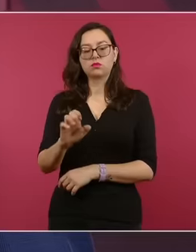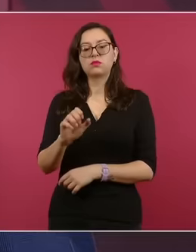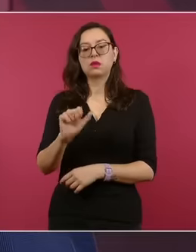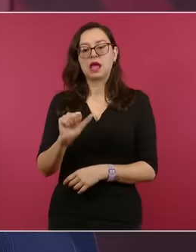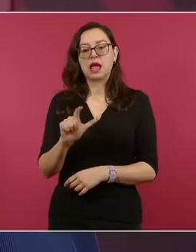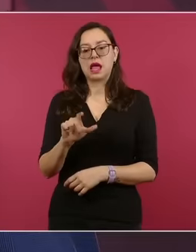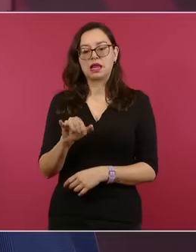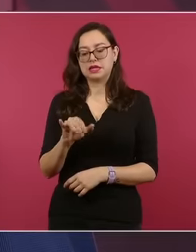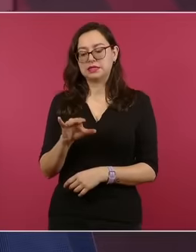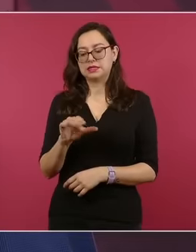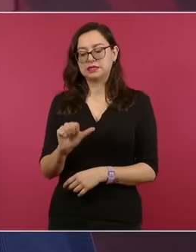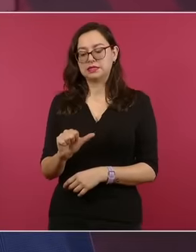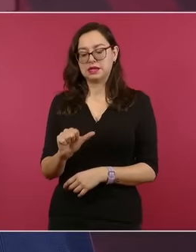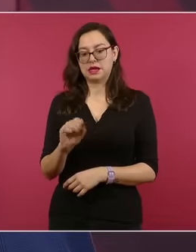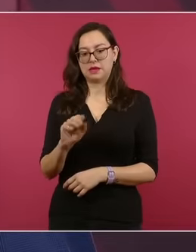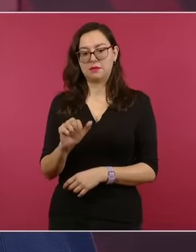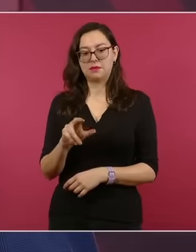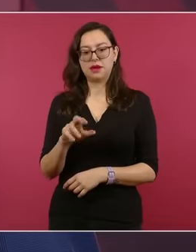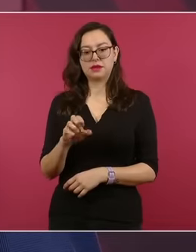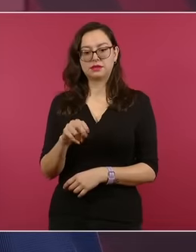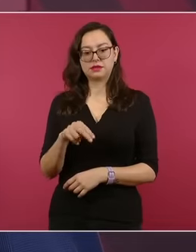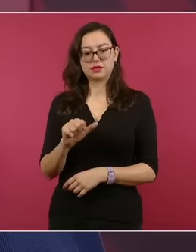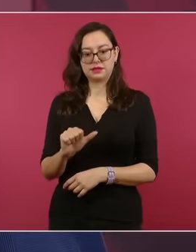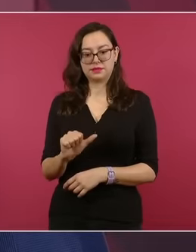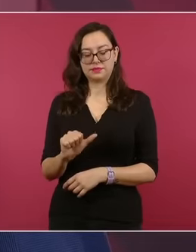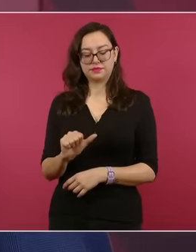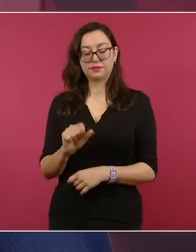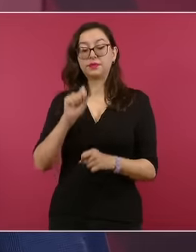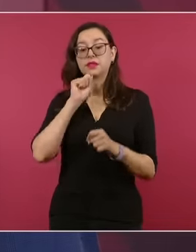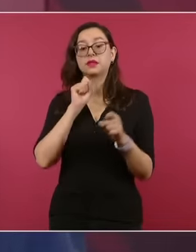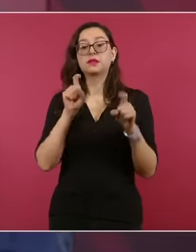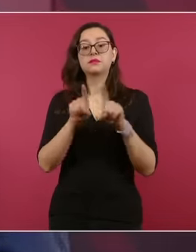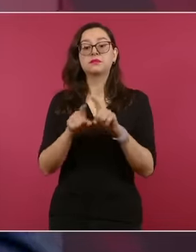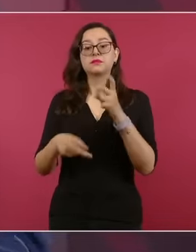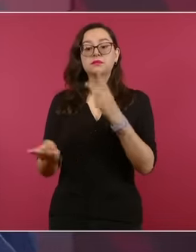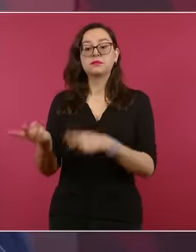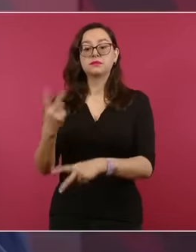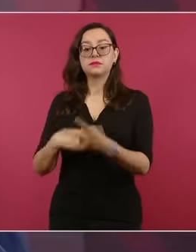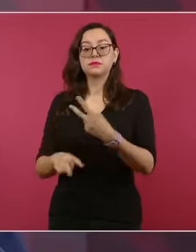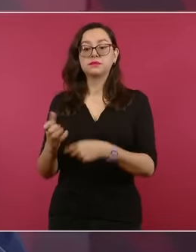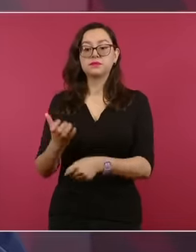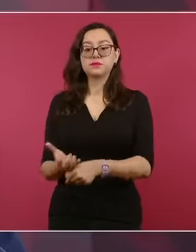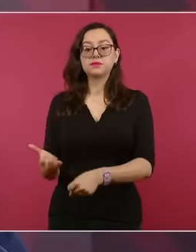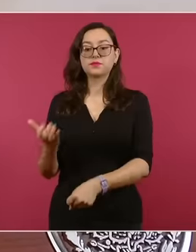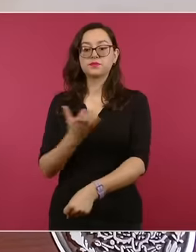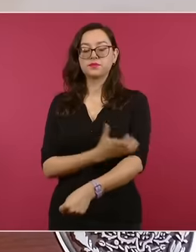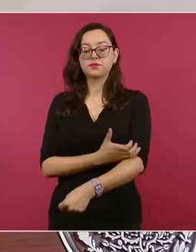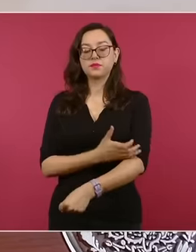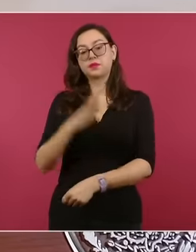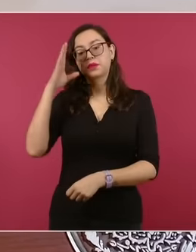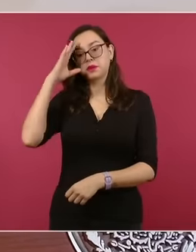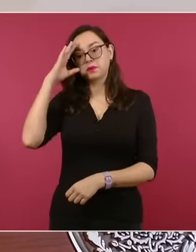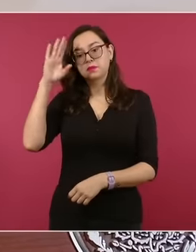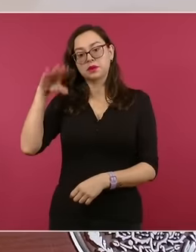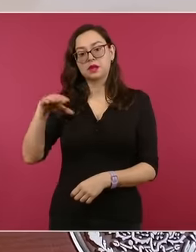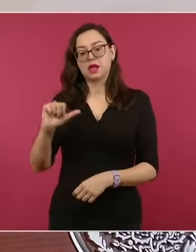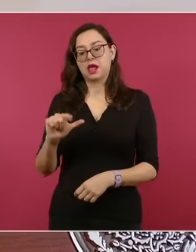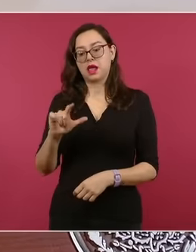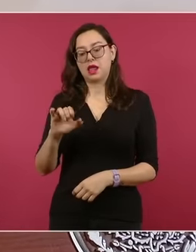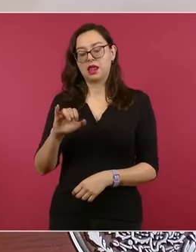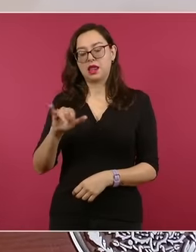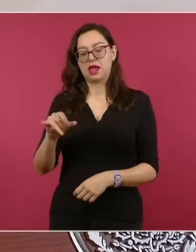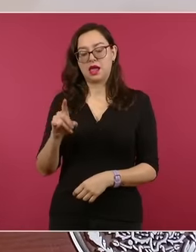Bárcena, y también nos acompaña el maestro Alejandro